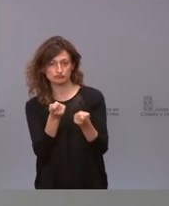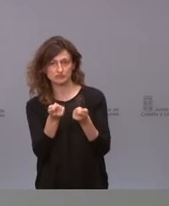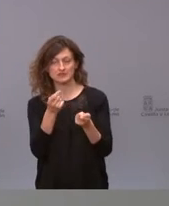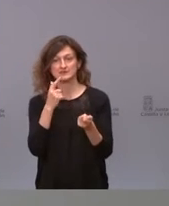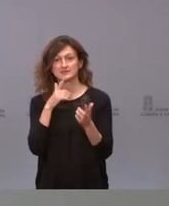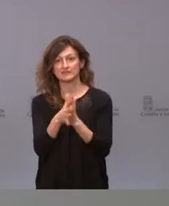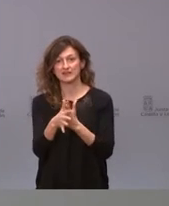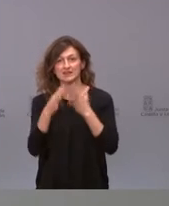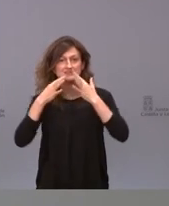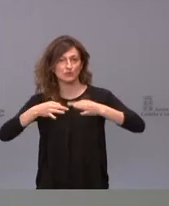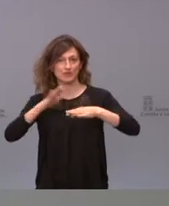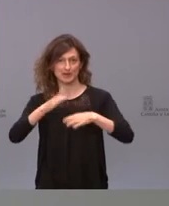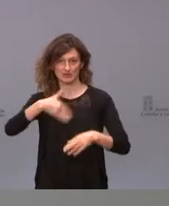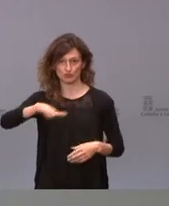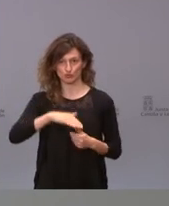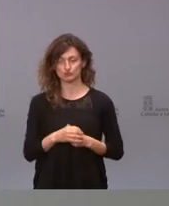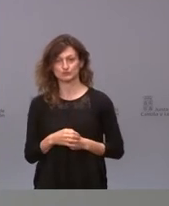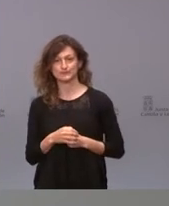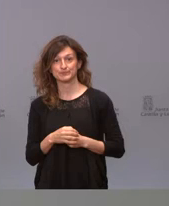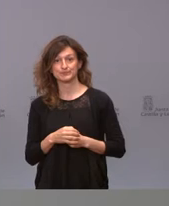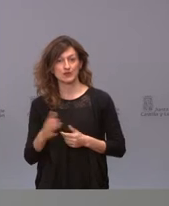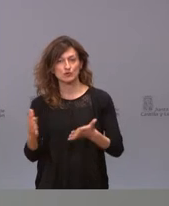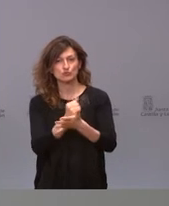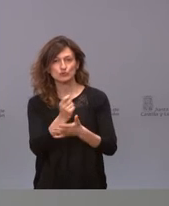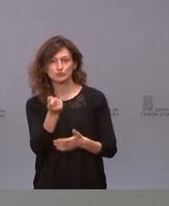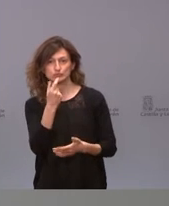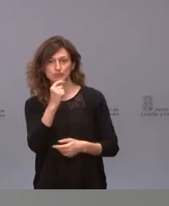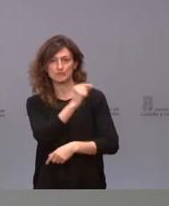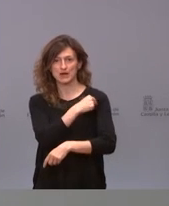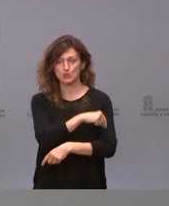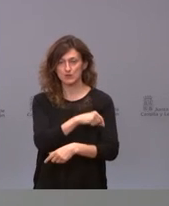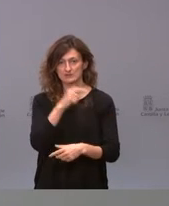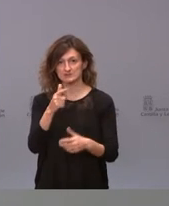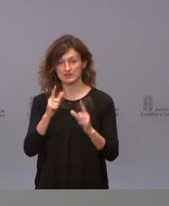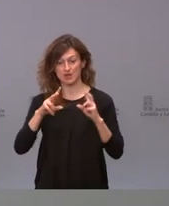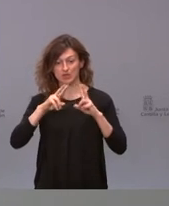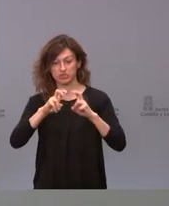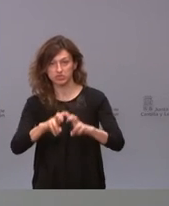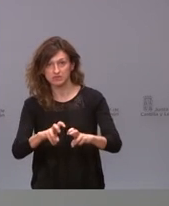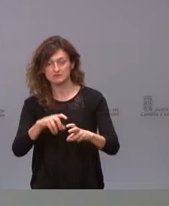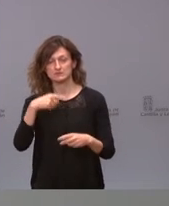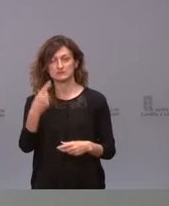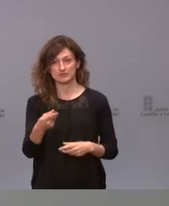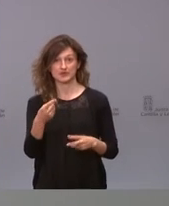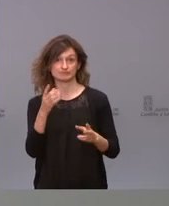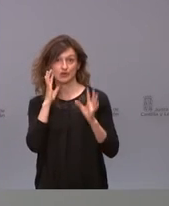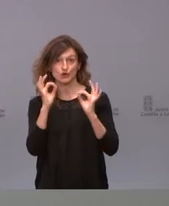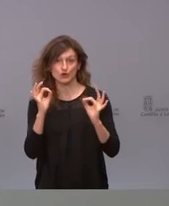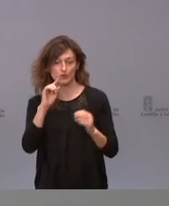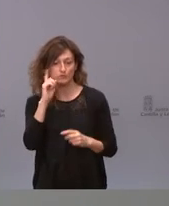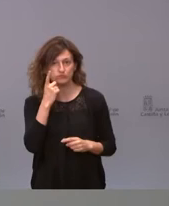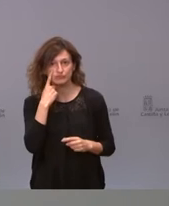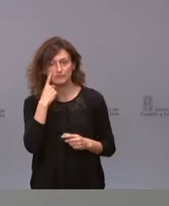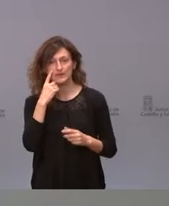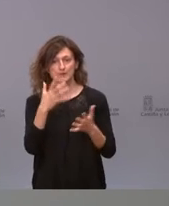de seguridad para todos nosotros. Todos los fármacos, todas las vacunas, cuando se investigan, evidentemente, se detectan